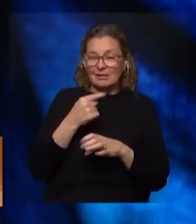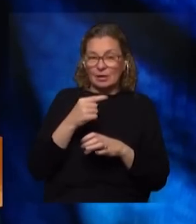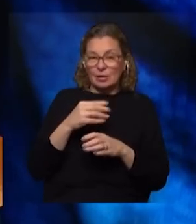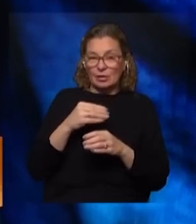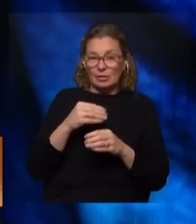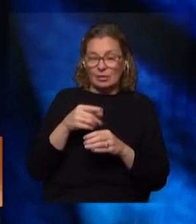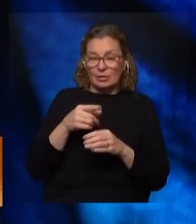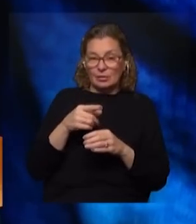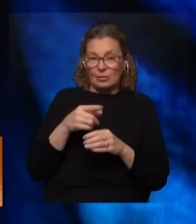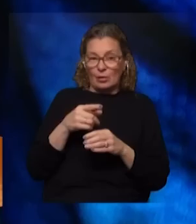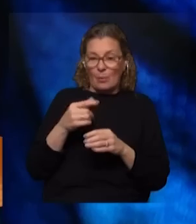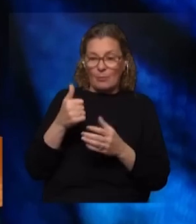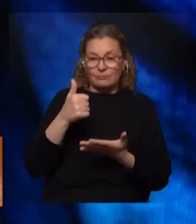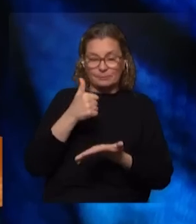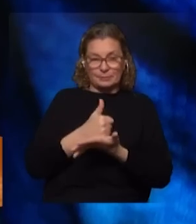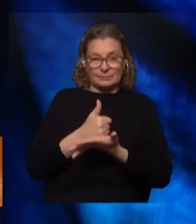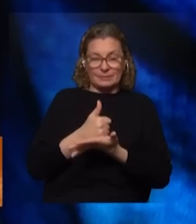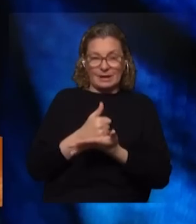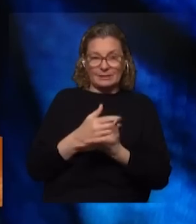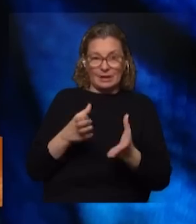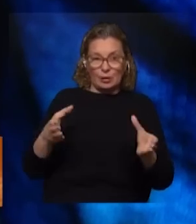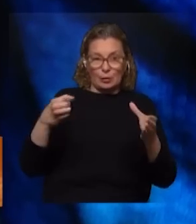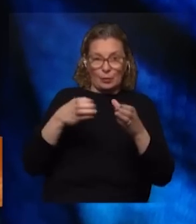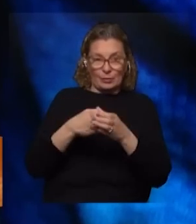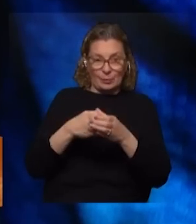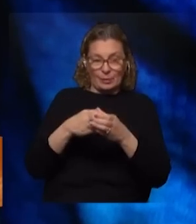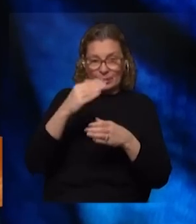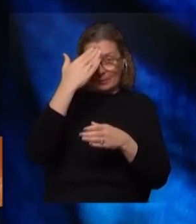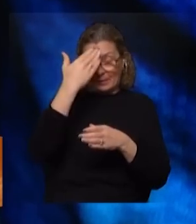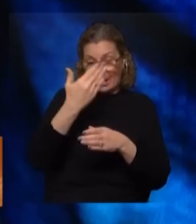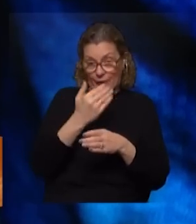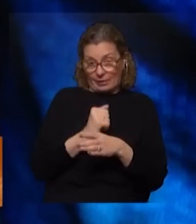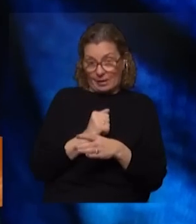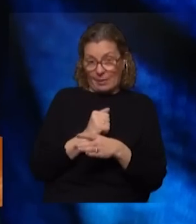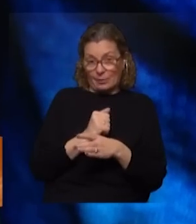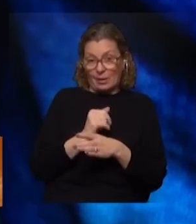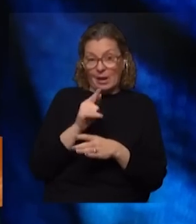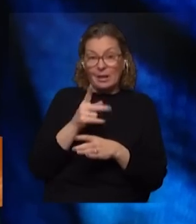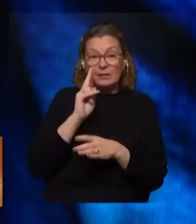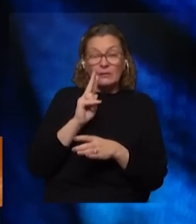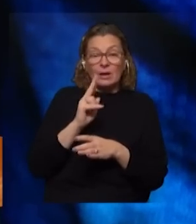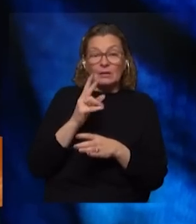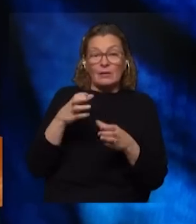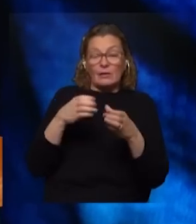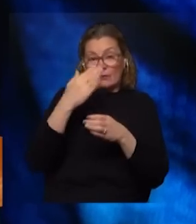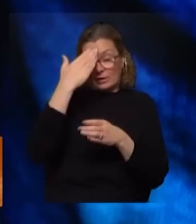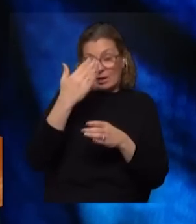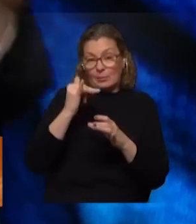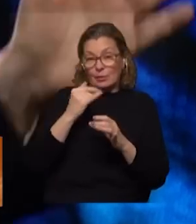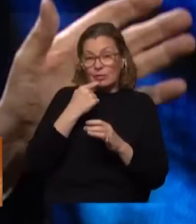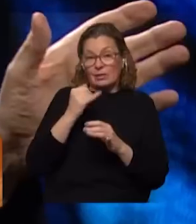todavía una definición hasta que no se reúna el plenario el Frente Amplio y ahí sí ver si el Frente Amplio le dice bueno